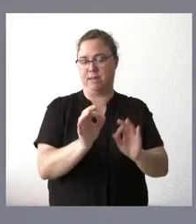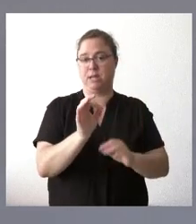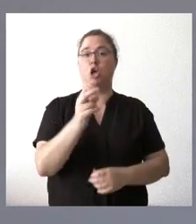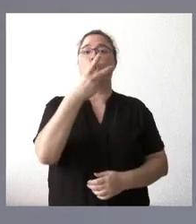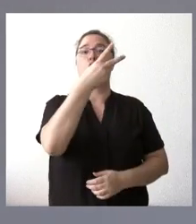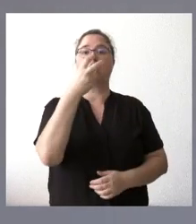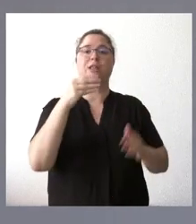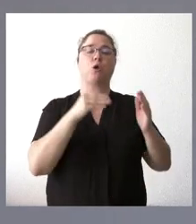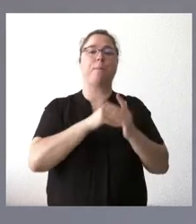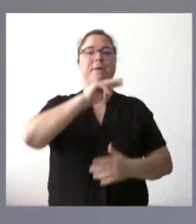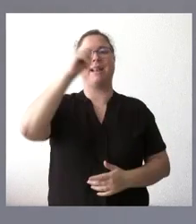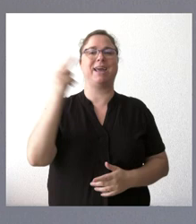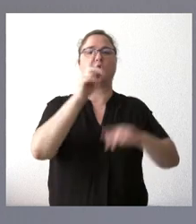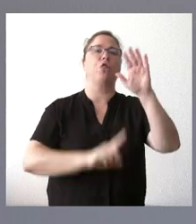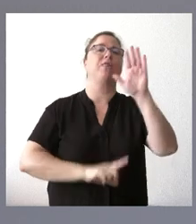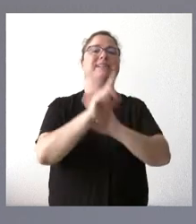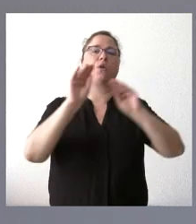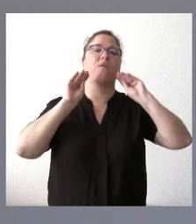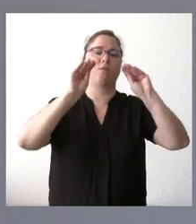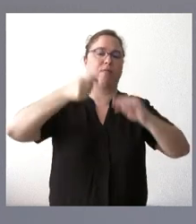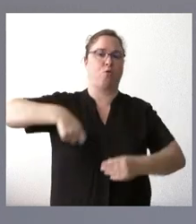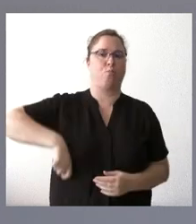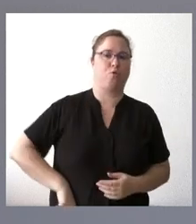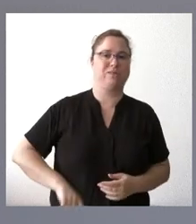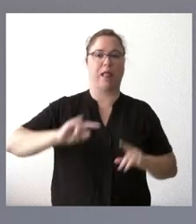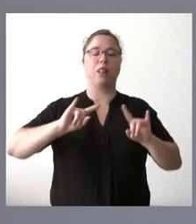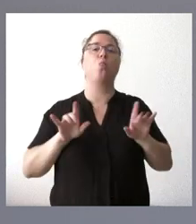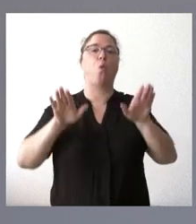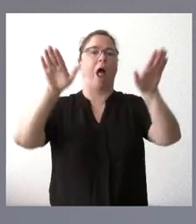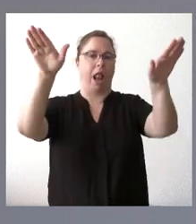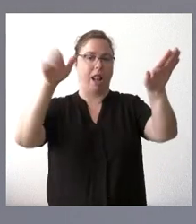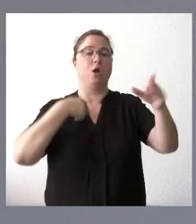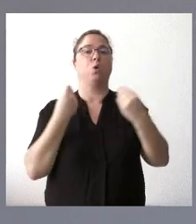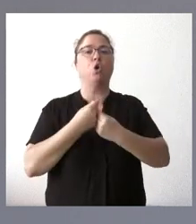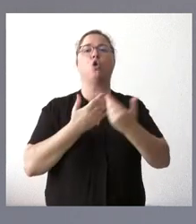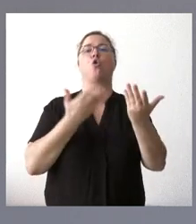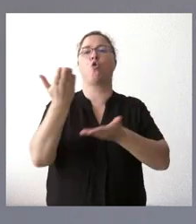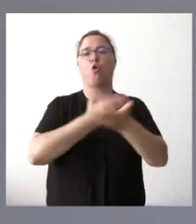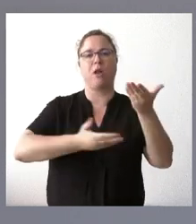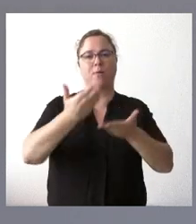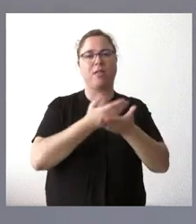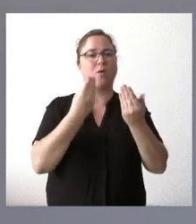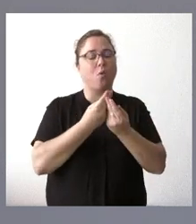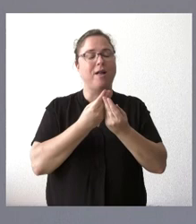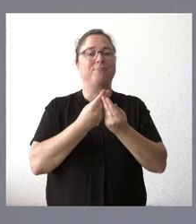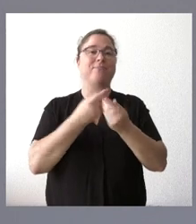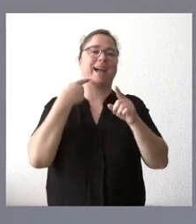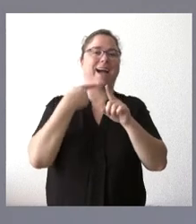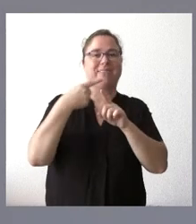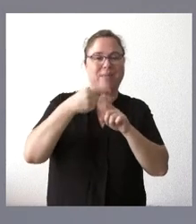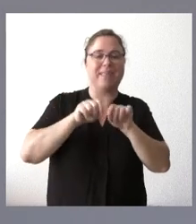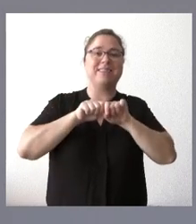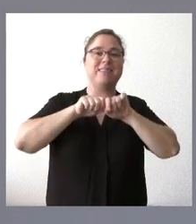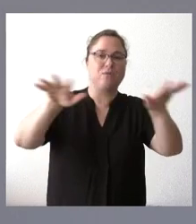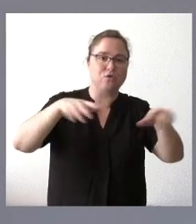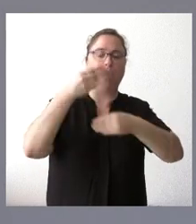.000 euros para el desarrollo de la formación profesional dual, esta en colaboración con la actividad de difusión que puedan realizar las cámaras de